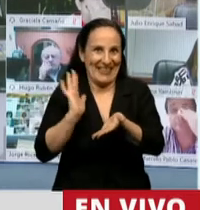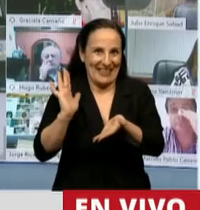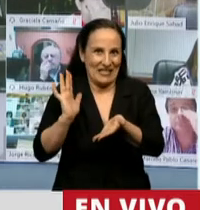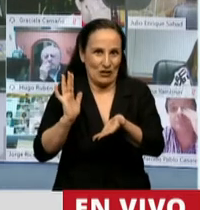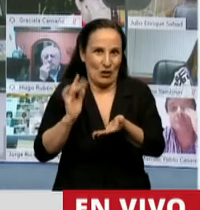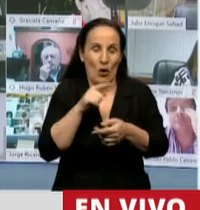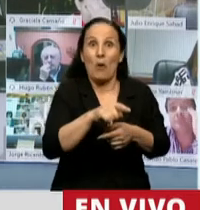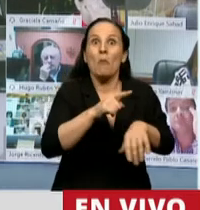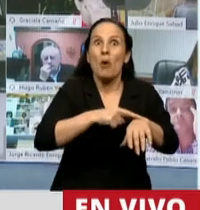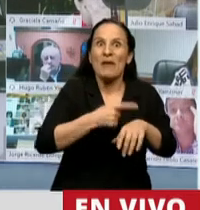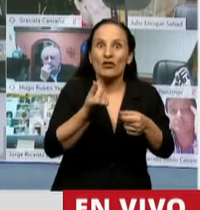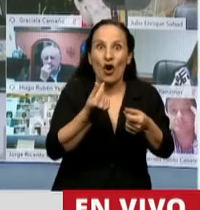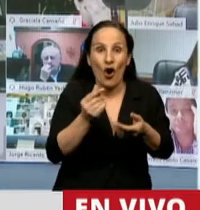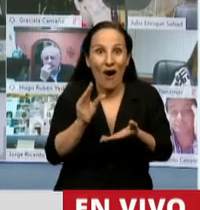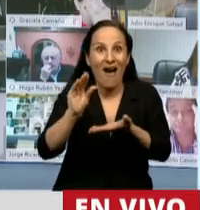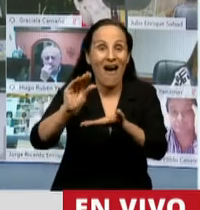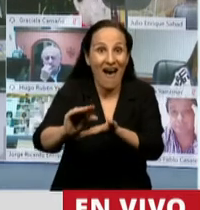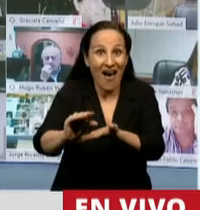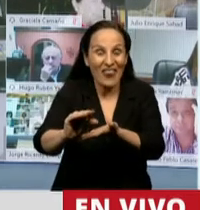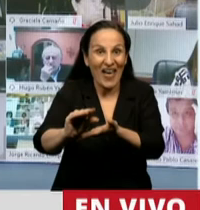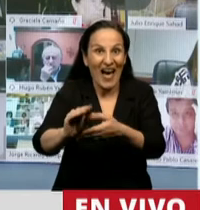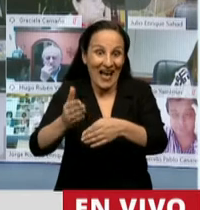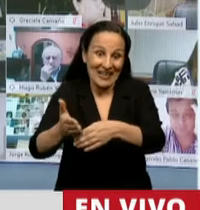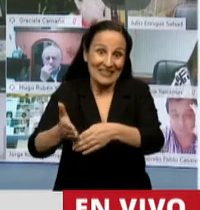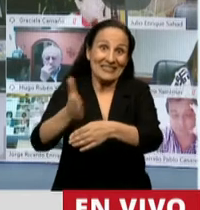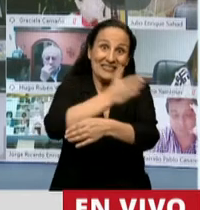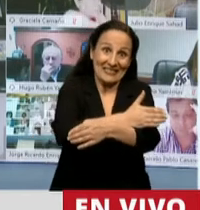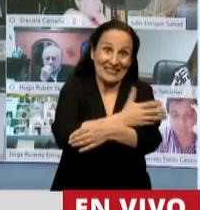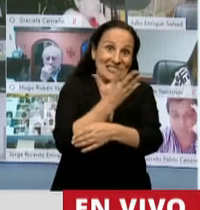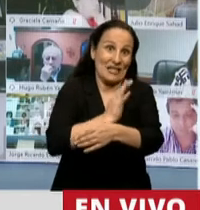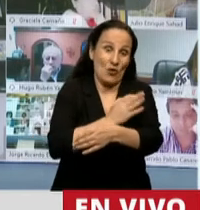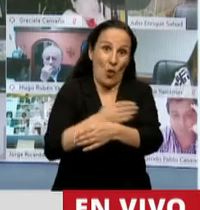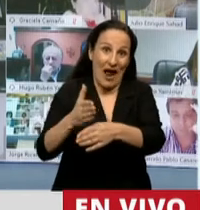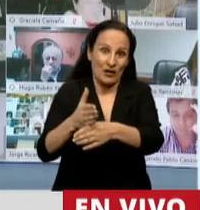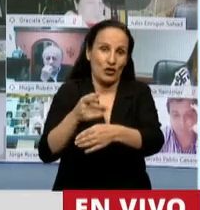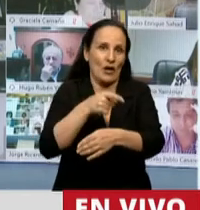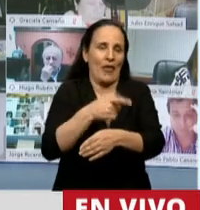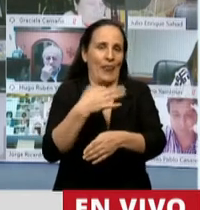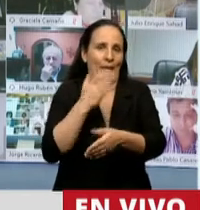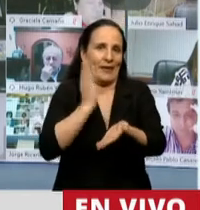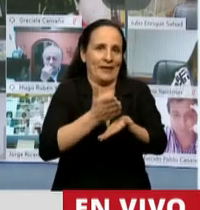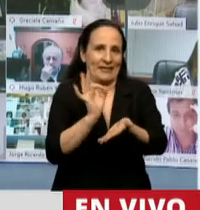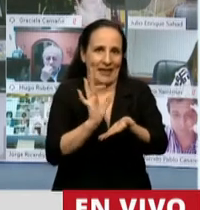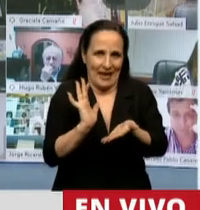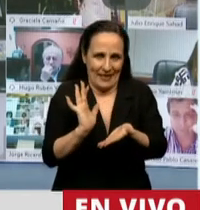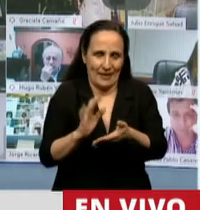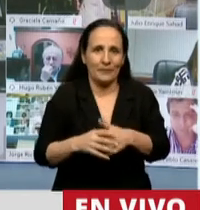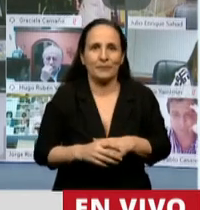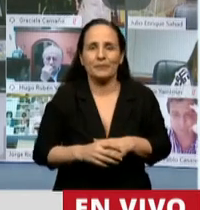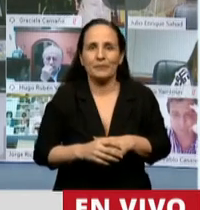otorgamiento de la asistencia económica o financiera. Y hablando de tiempo